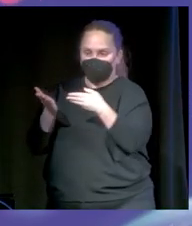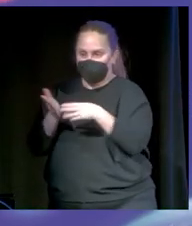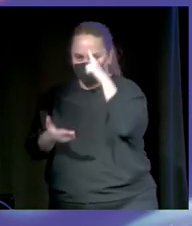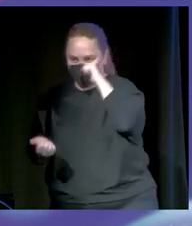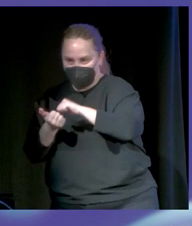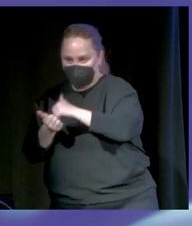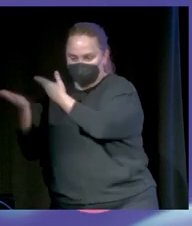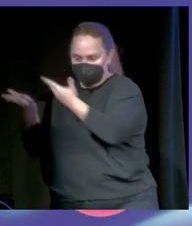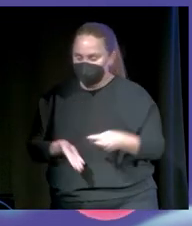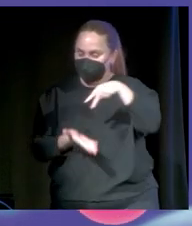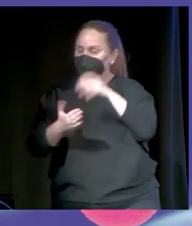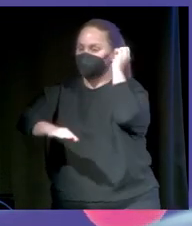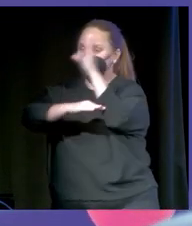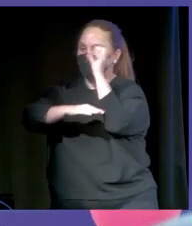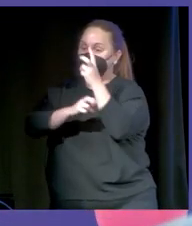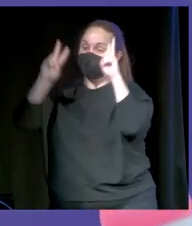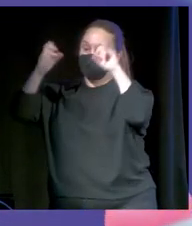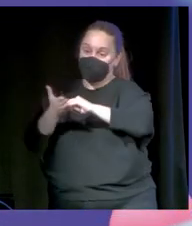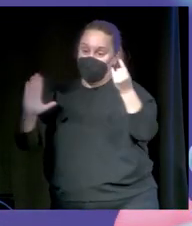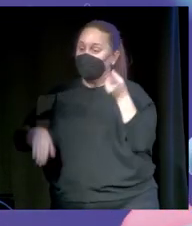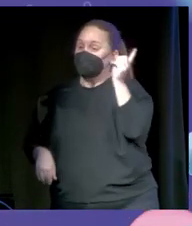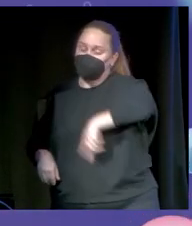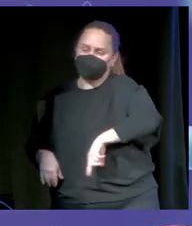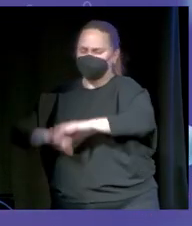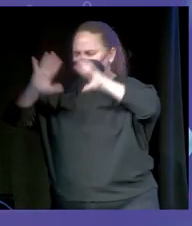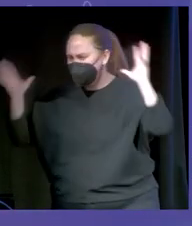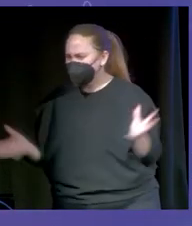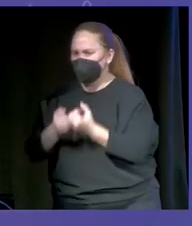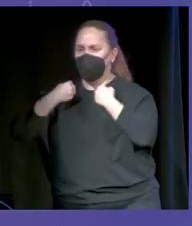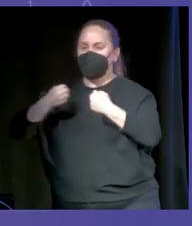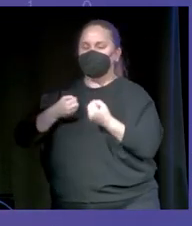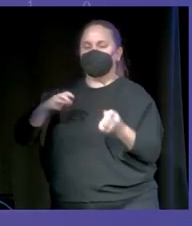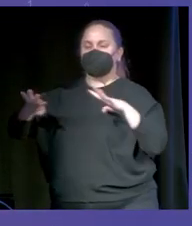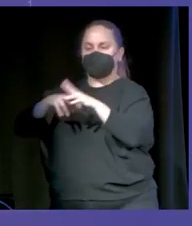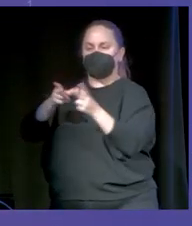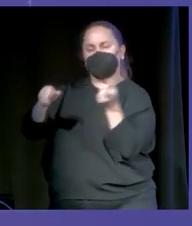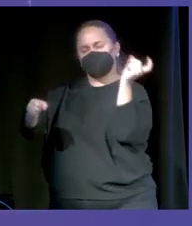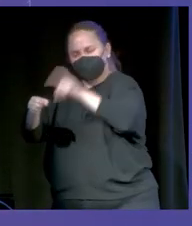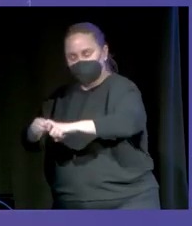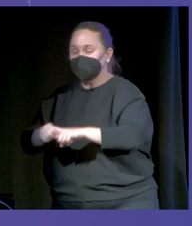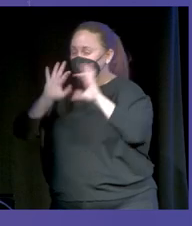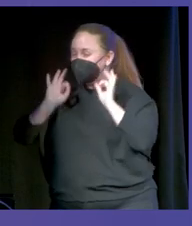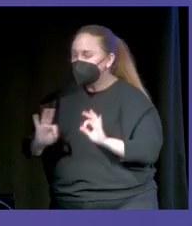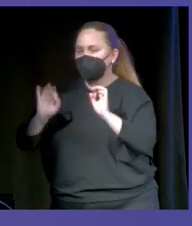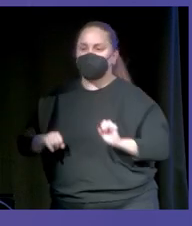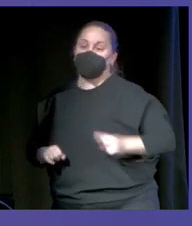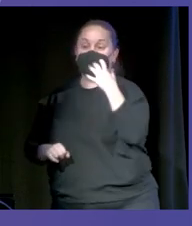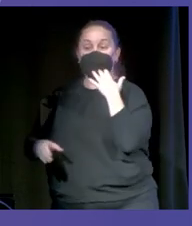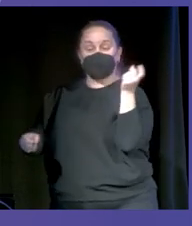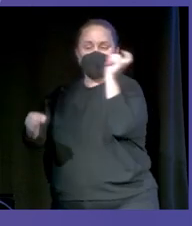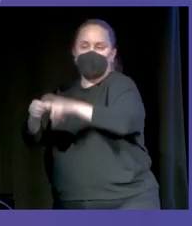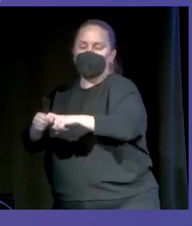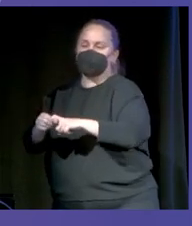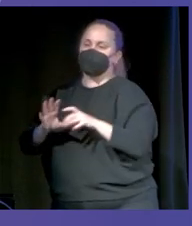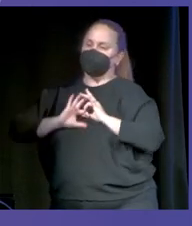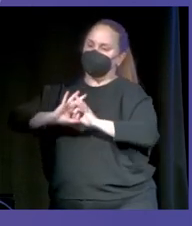y que ahora está aquí dando una charla sobre tecnología. Os animo muchísimo a que entréis en redes sociales, pero sobre todo, os animo a si entráis, no